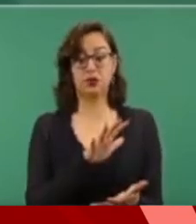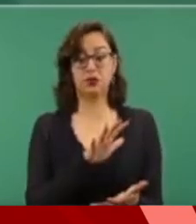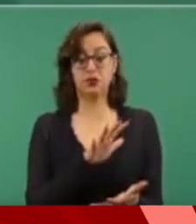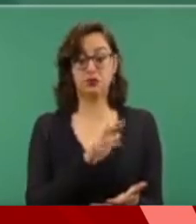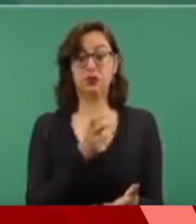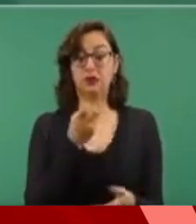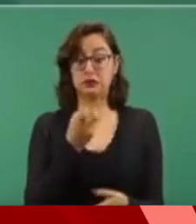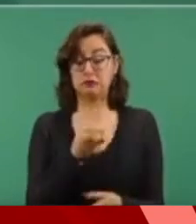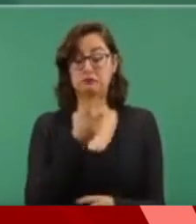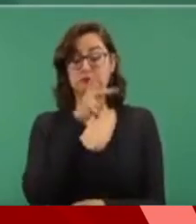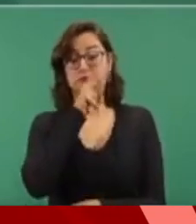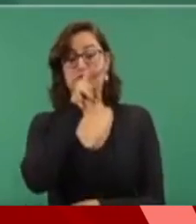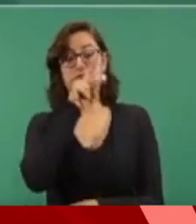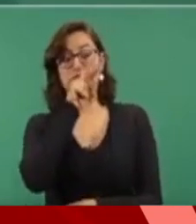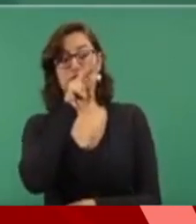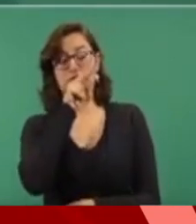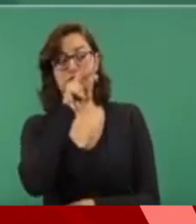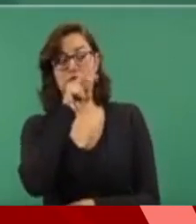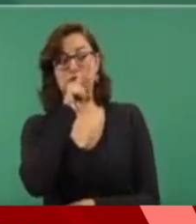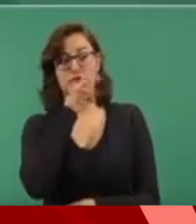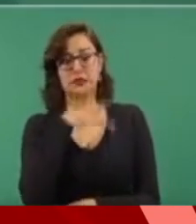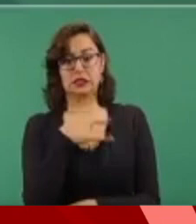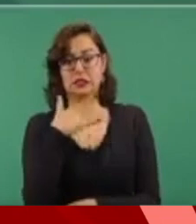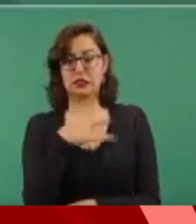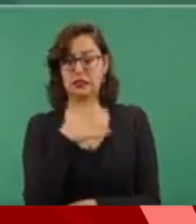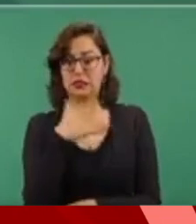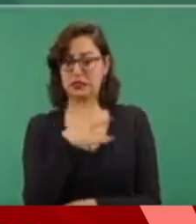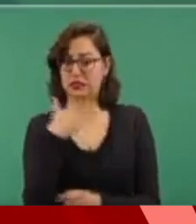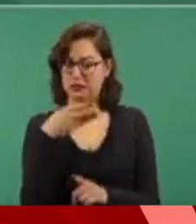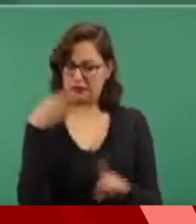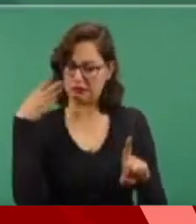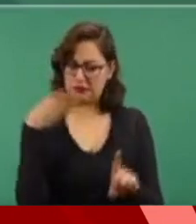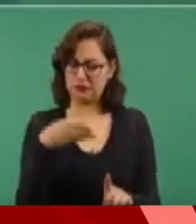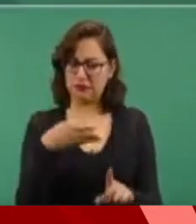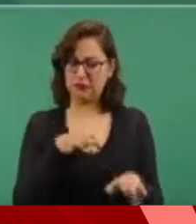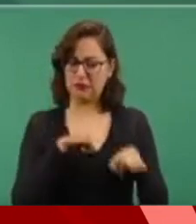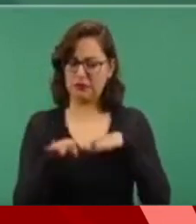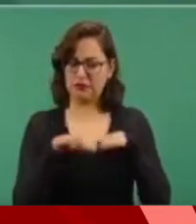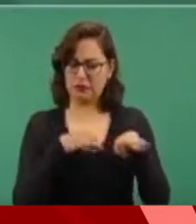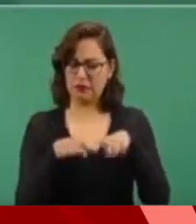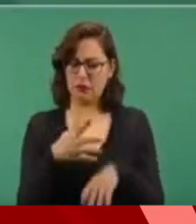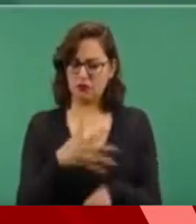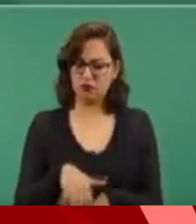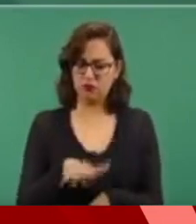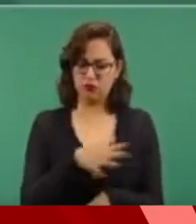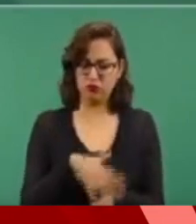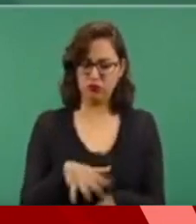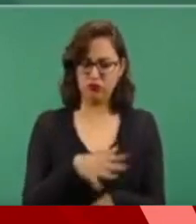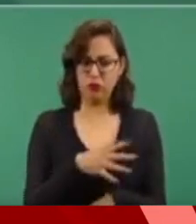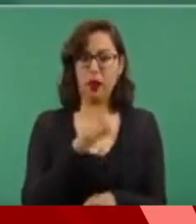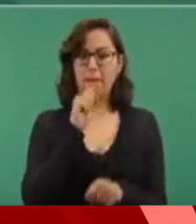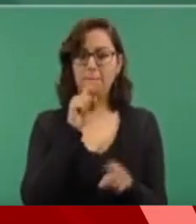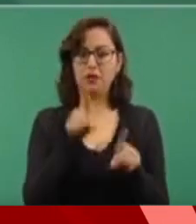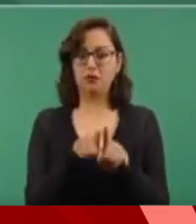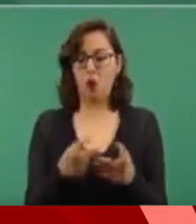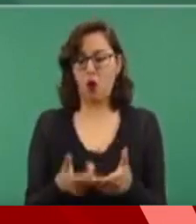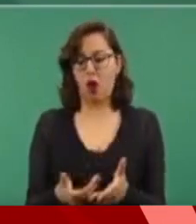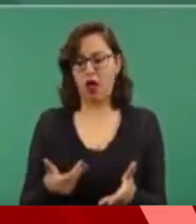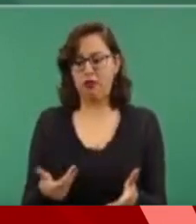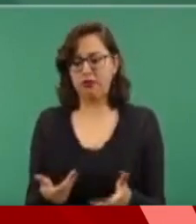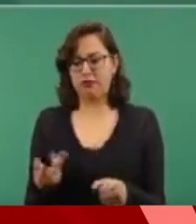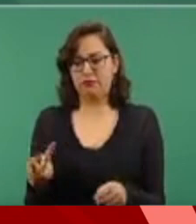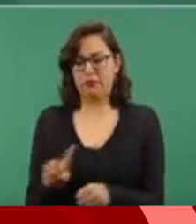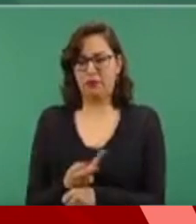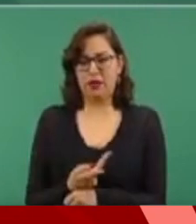que debe preocuparnos, estamos haciendo un trabajo específico, no solamente en materia de búsqueda en vida, sino atacar el